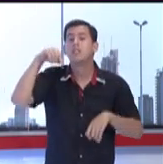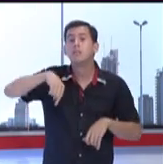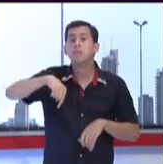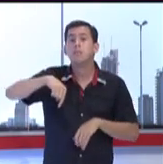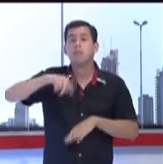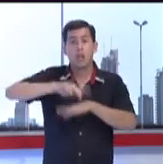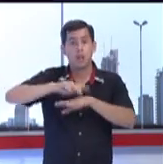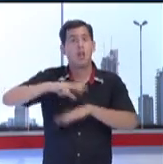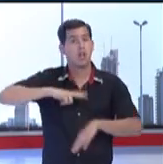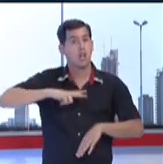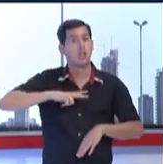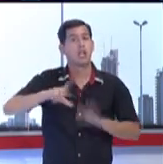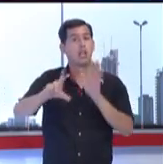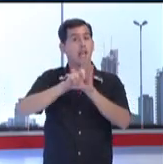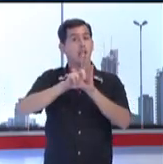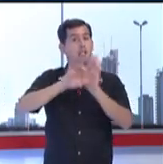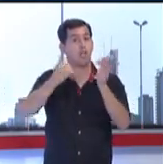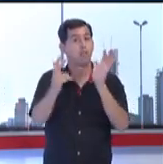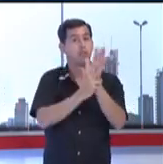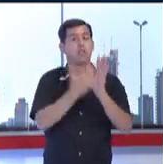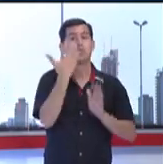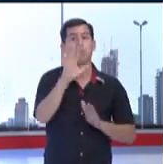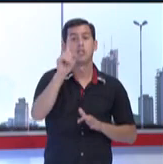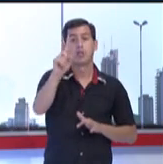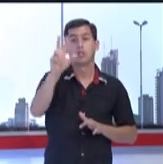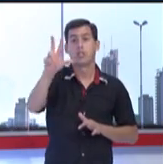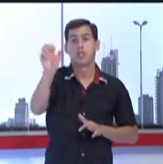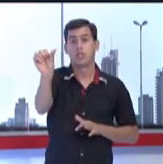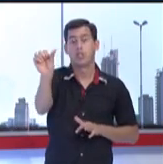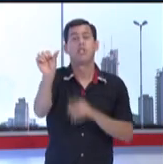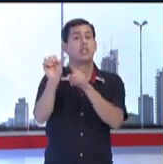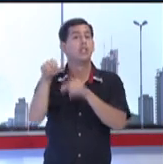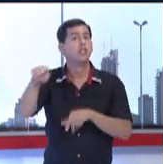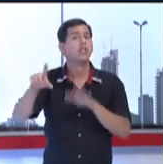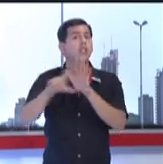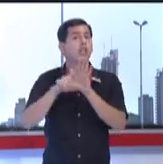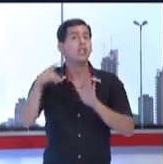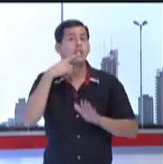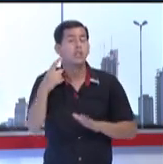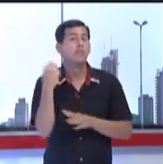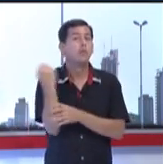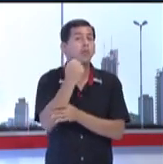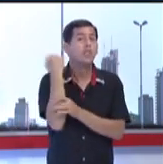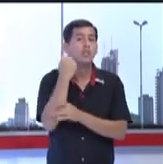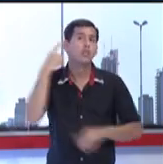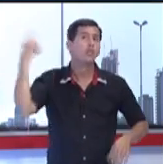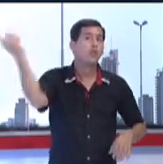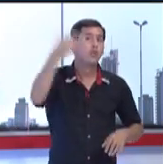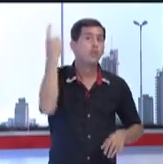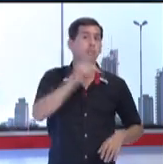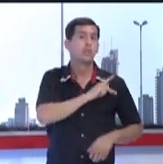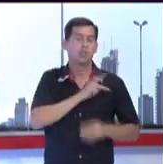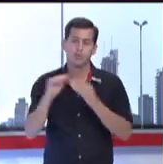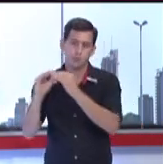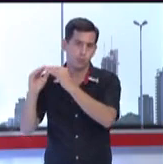5.136. Entonces, esta ley contempla que todas las personas son